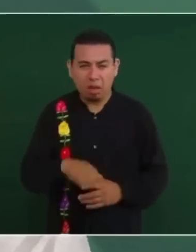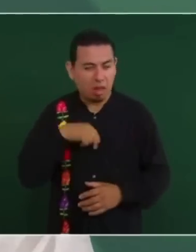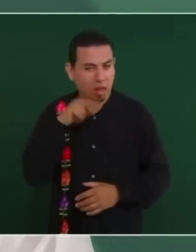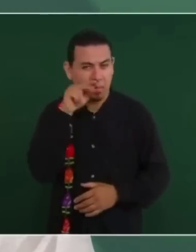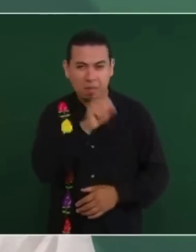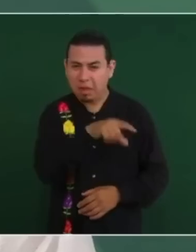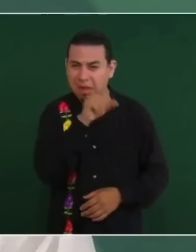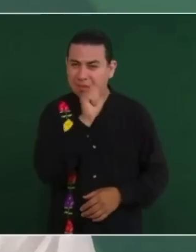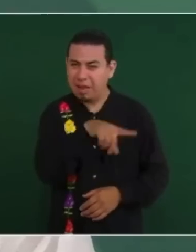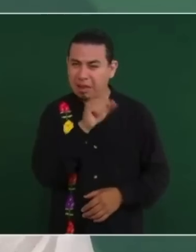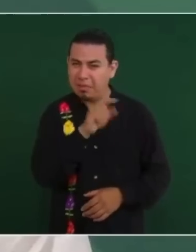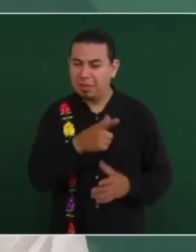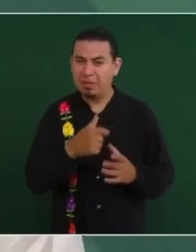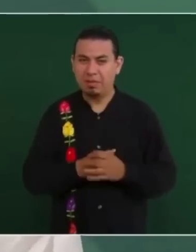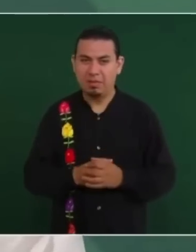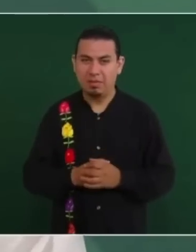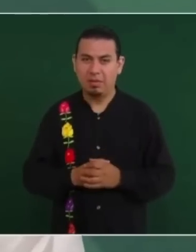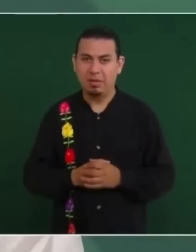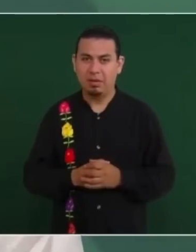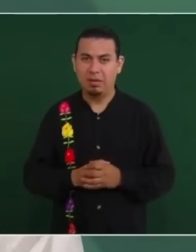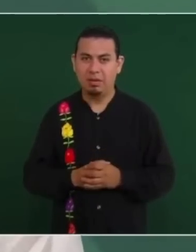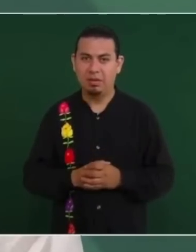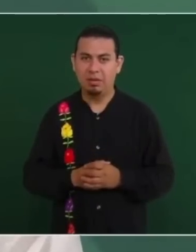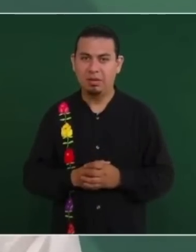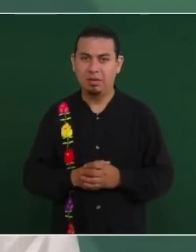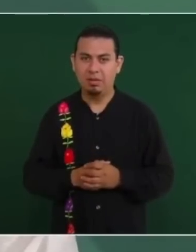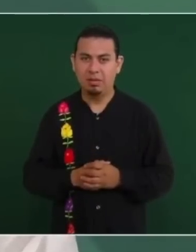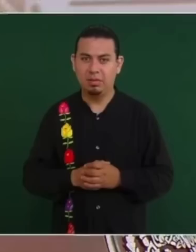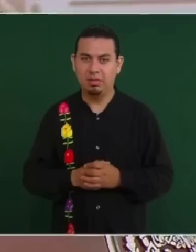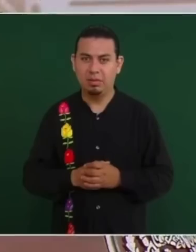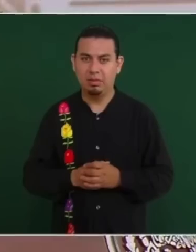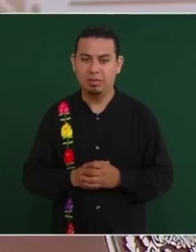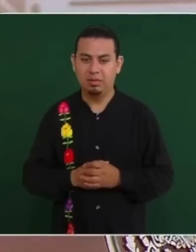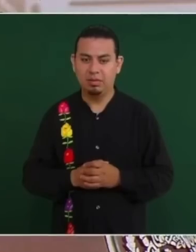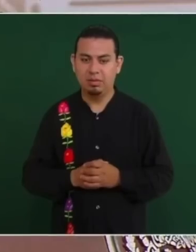se dedican a estorbar.